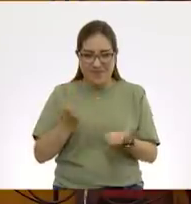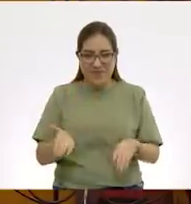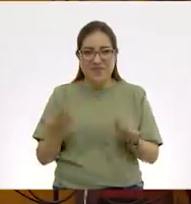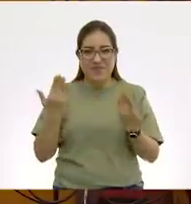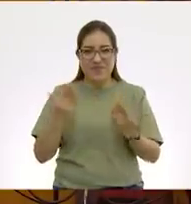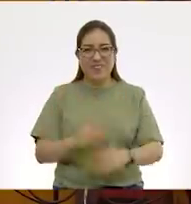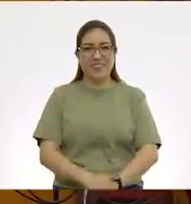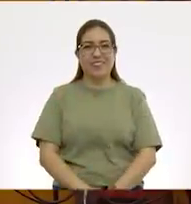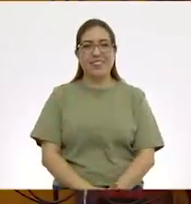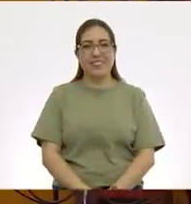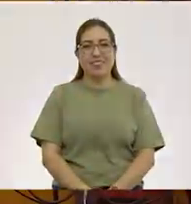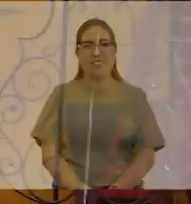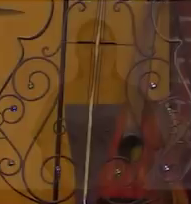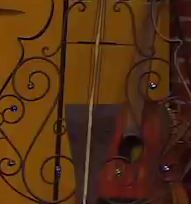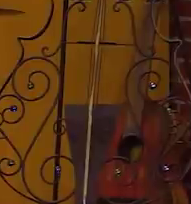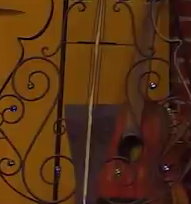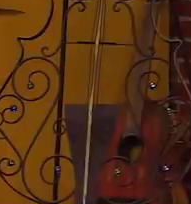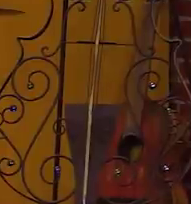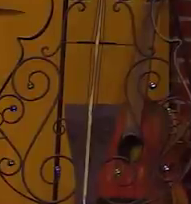pues.